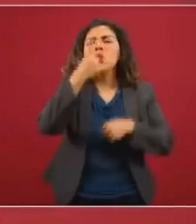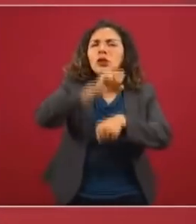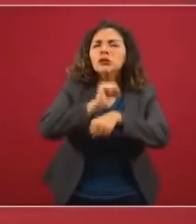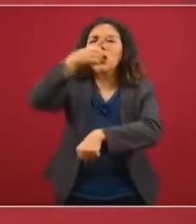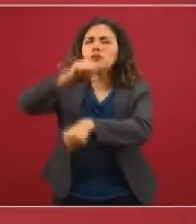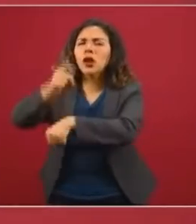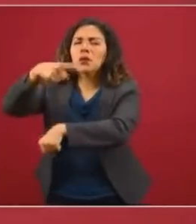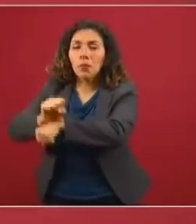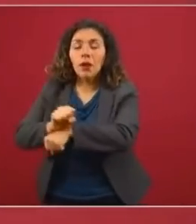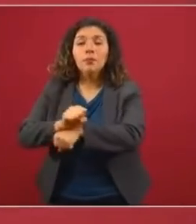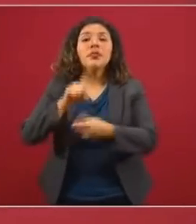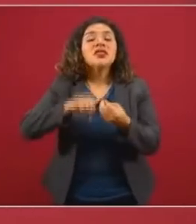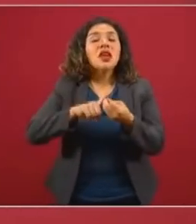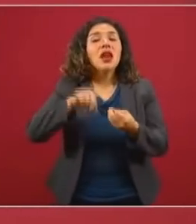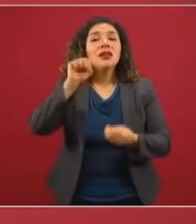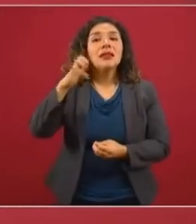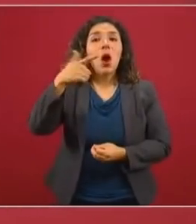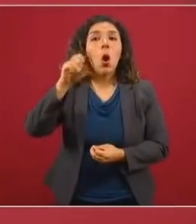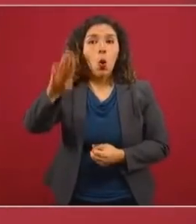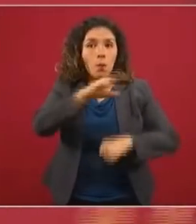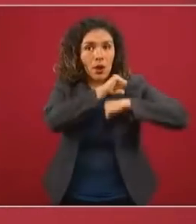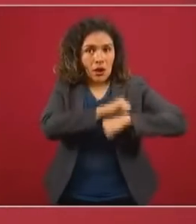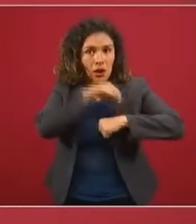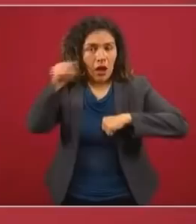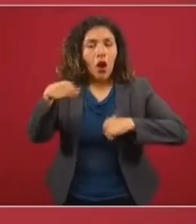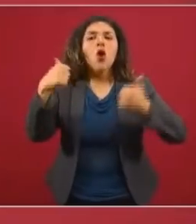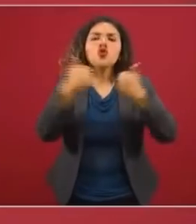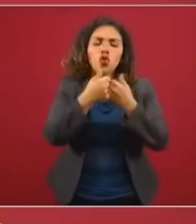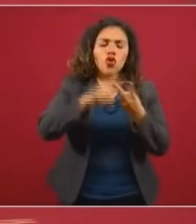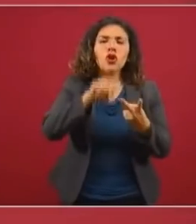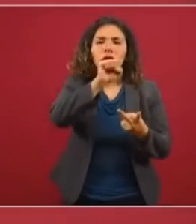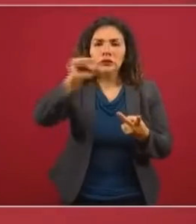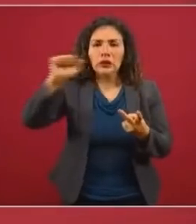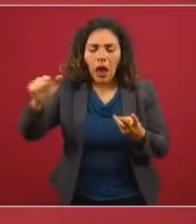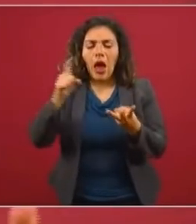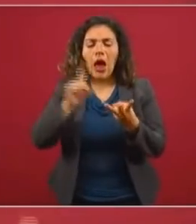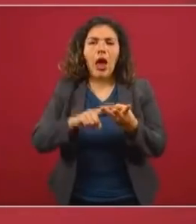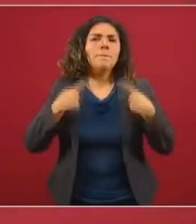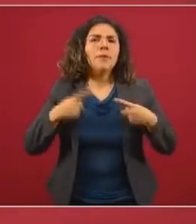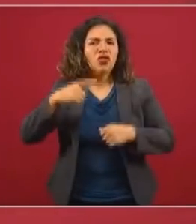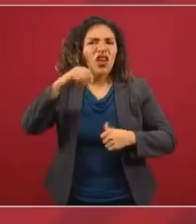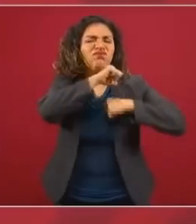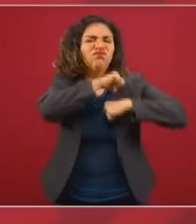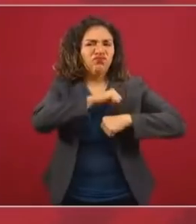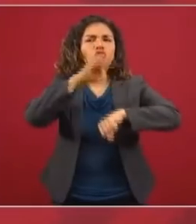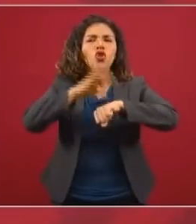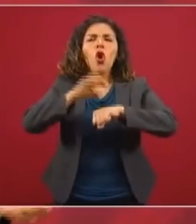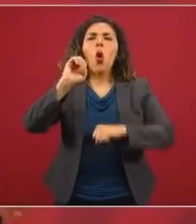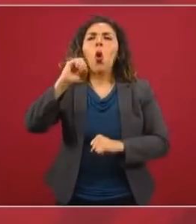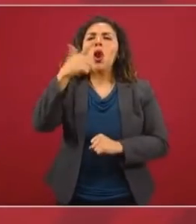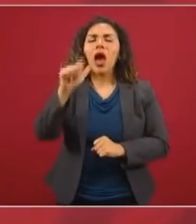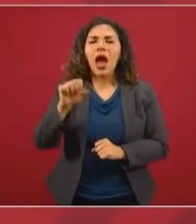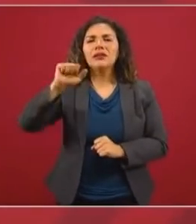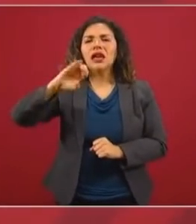conjuntamente, la Secretaría de Gobernación con la Secretaría de Salud, las personas titulares, la doctora Olga Sánchez